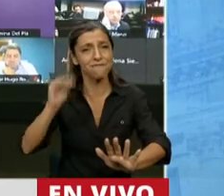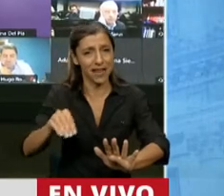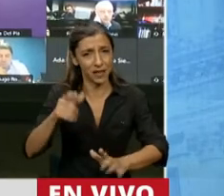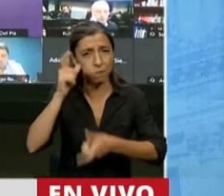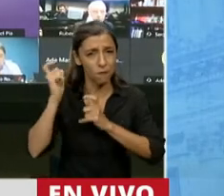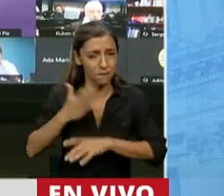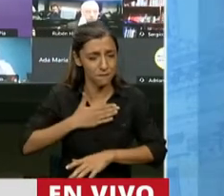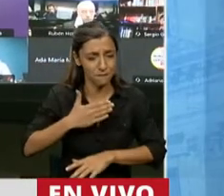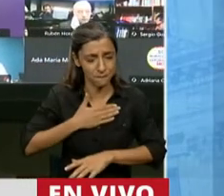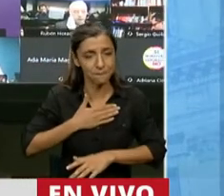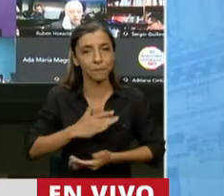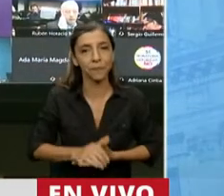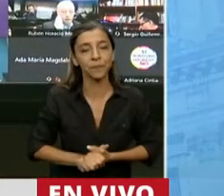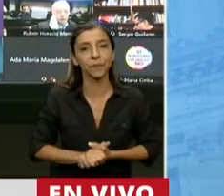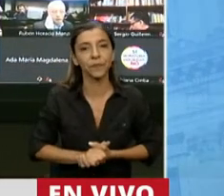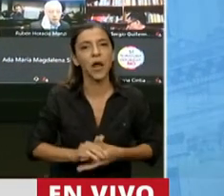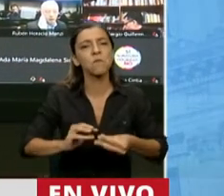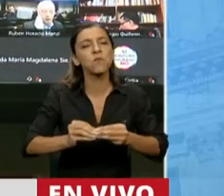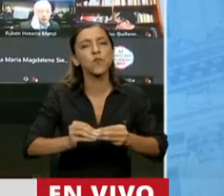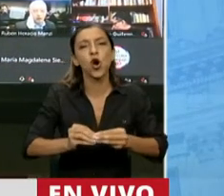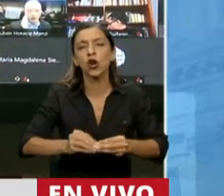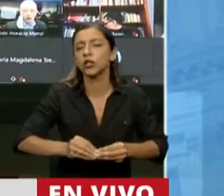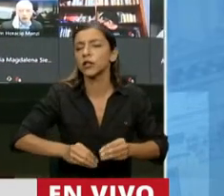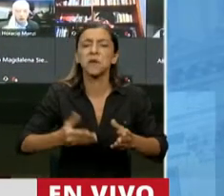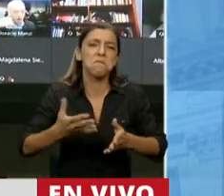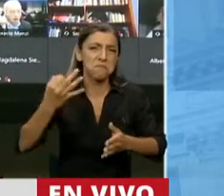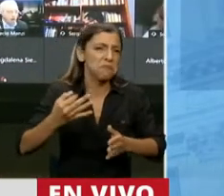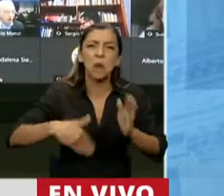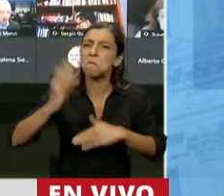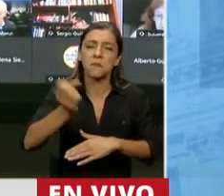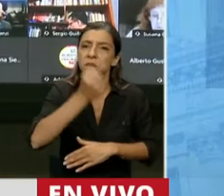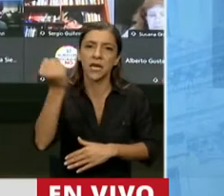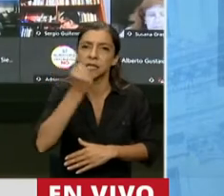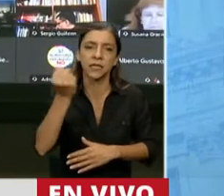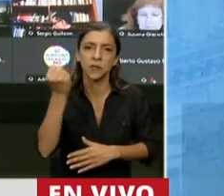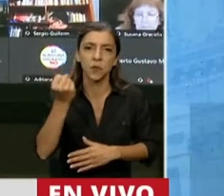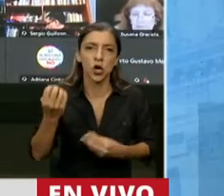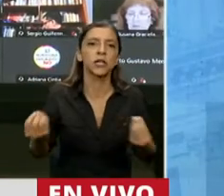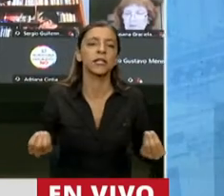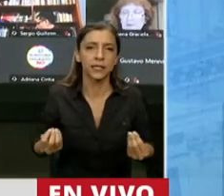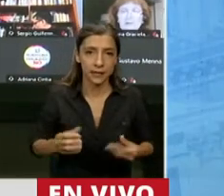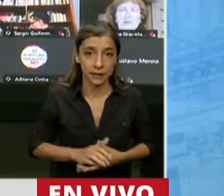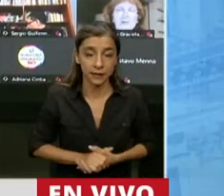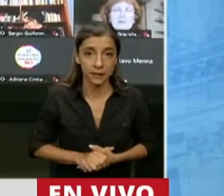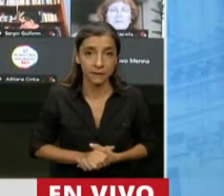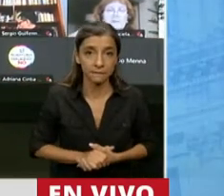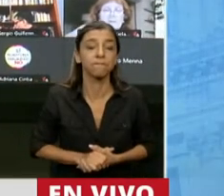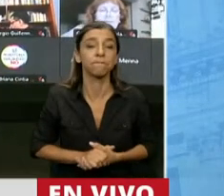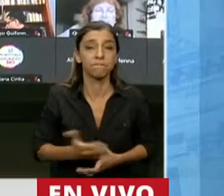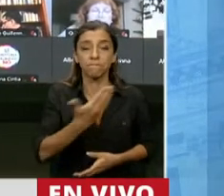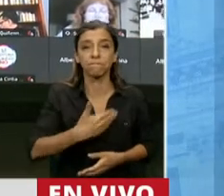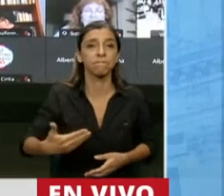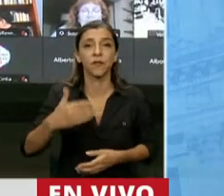Yo creo que la razón principal, no la razón principal, lo más importante es la ignorancia del